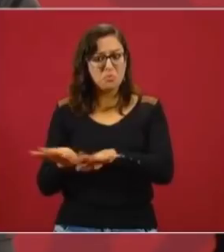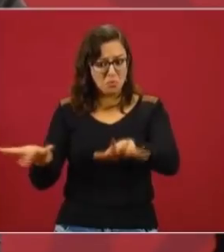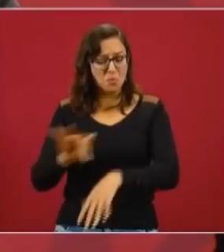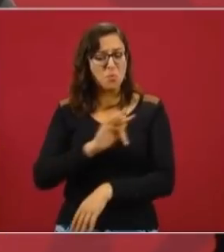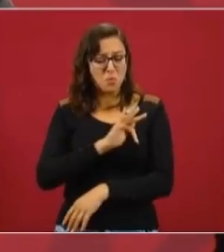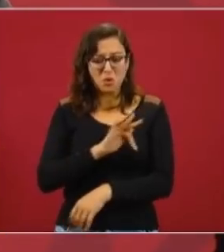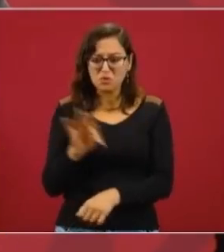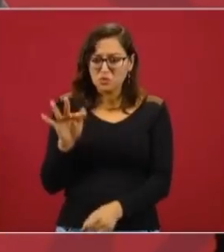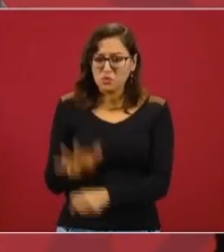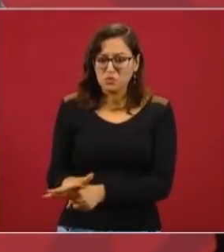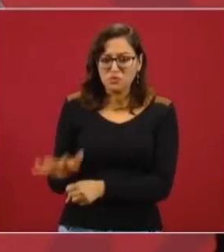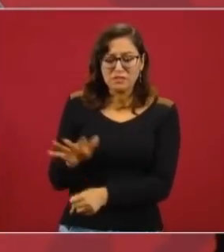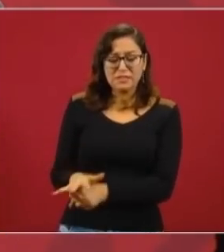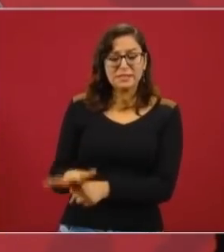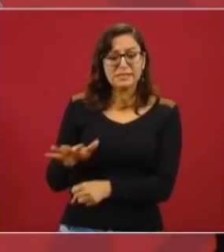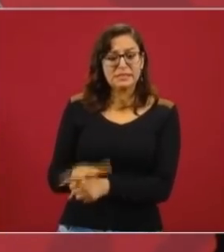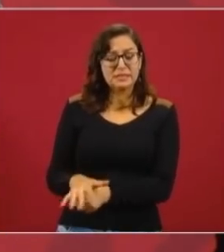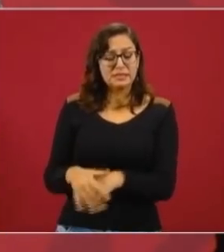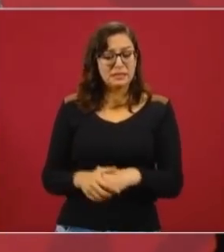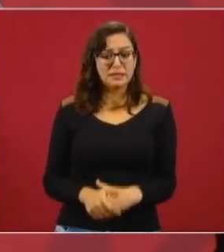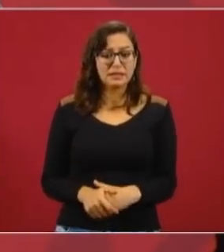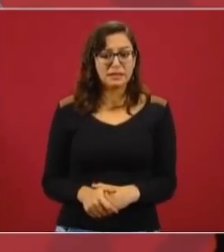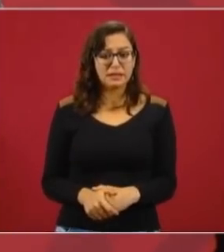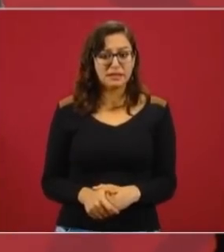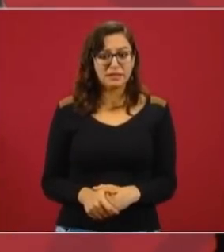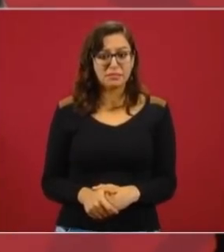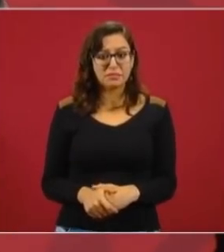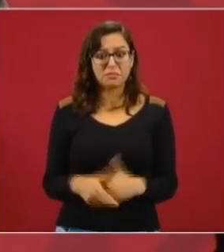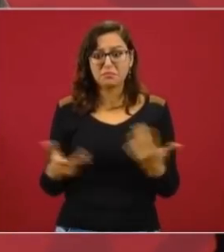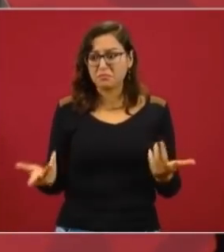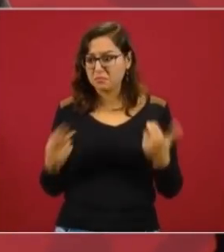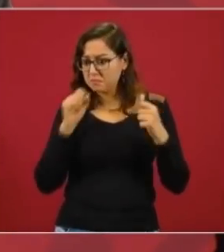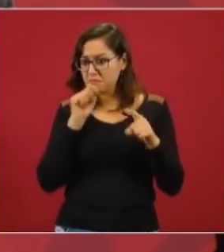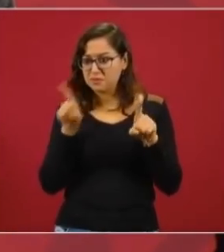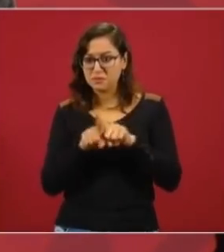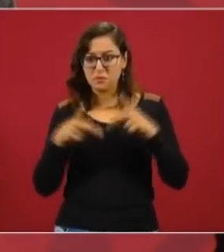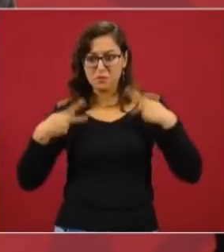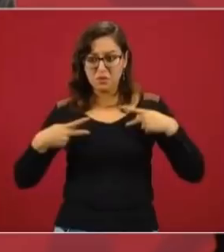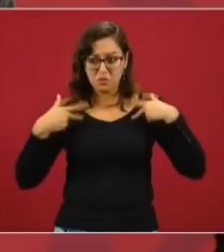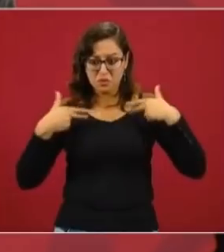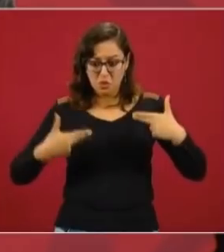mucho menos el agua que se necesita para consumo humano. Bueno,